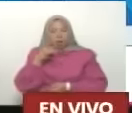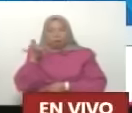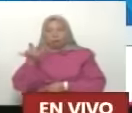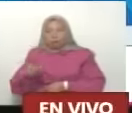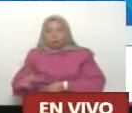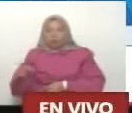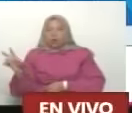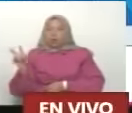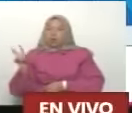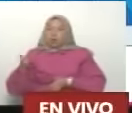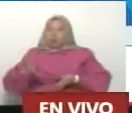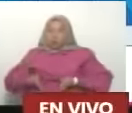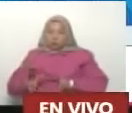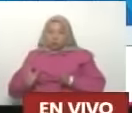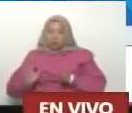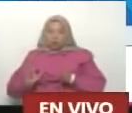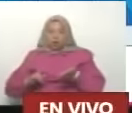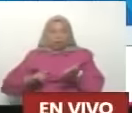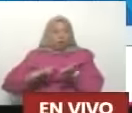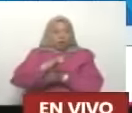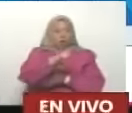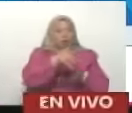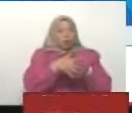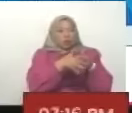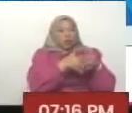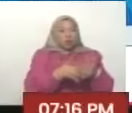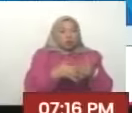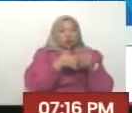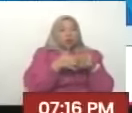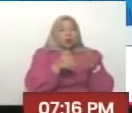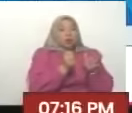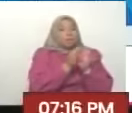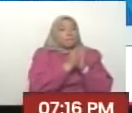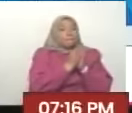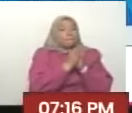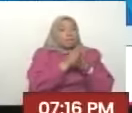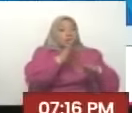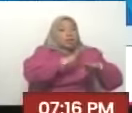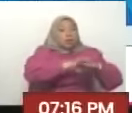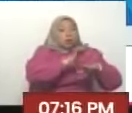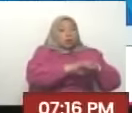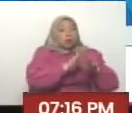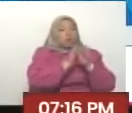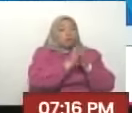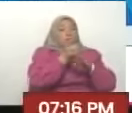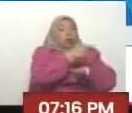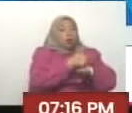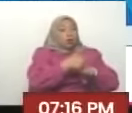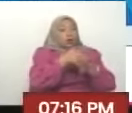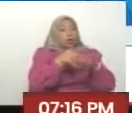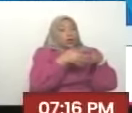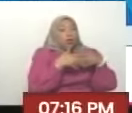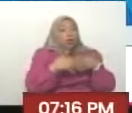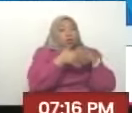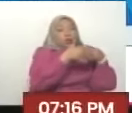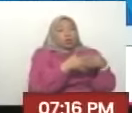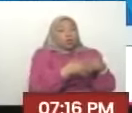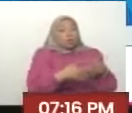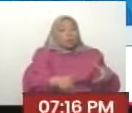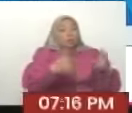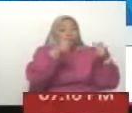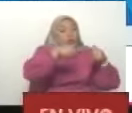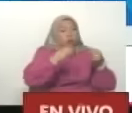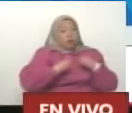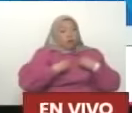se firmó esa convención por parte de todos los gobiernos de América en Caracas el 28 de